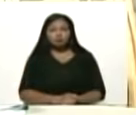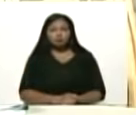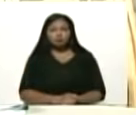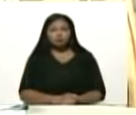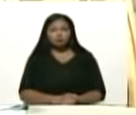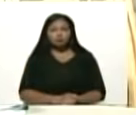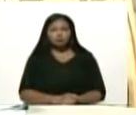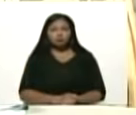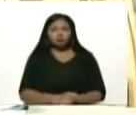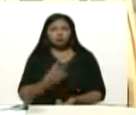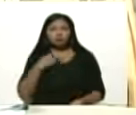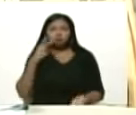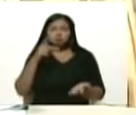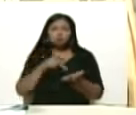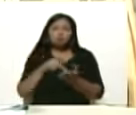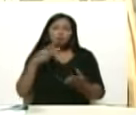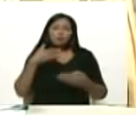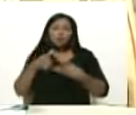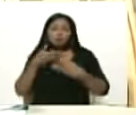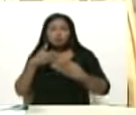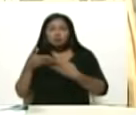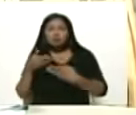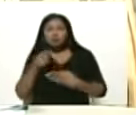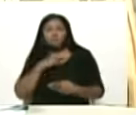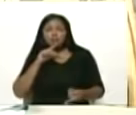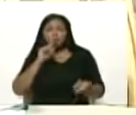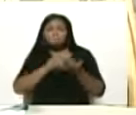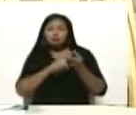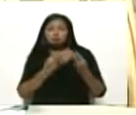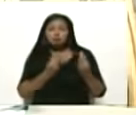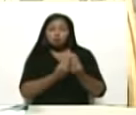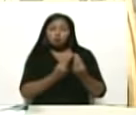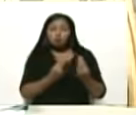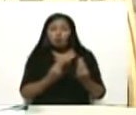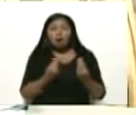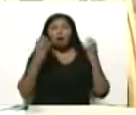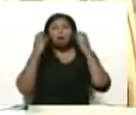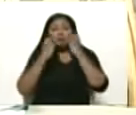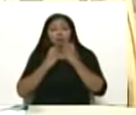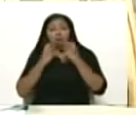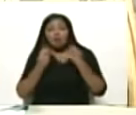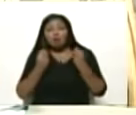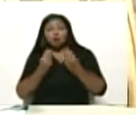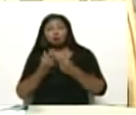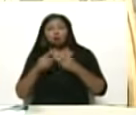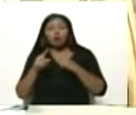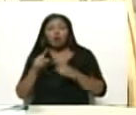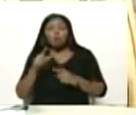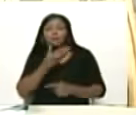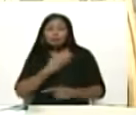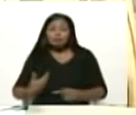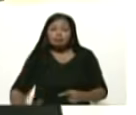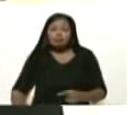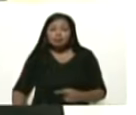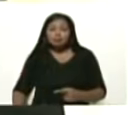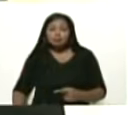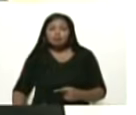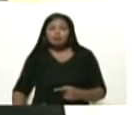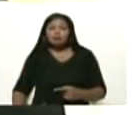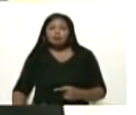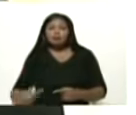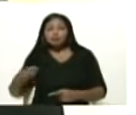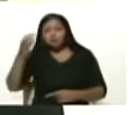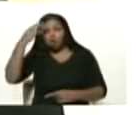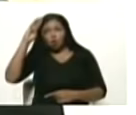estuvimos compartiendo Silvia y yo con Fidel y con Raúl y con la